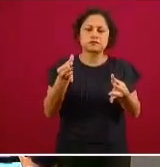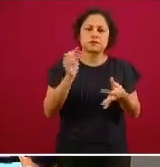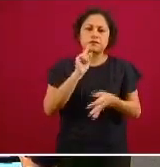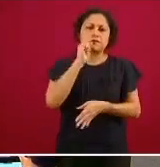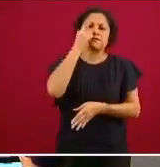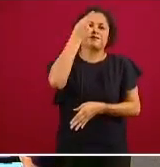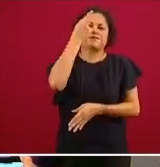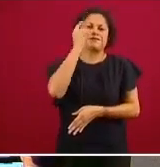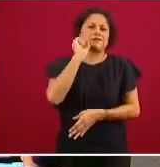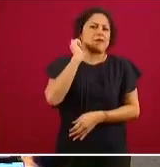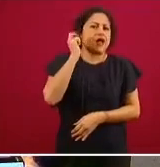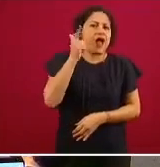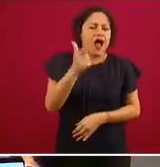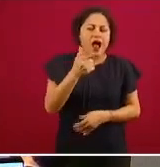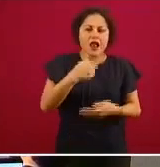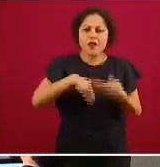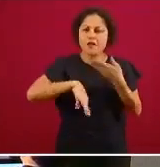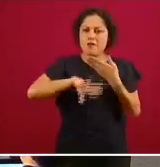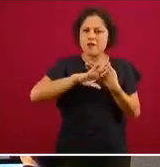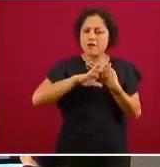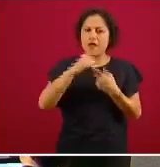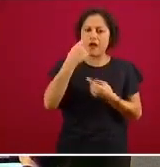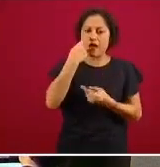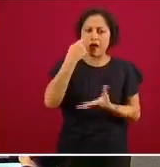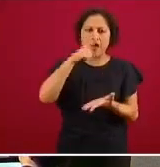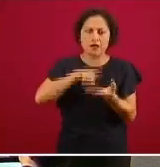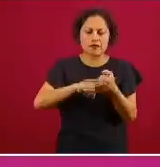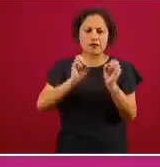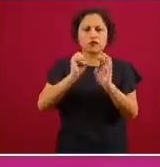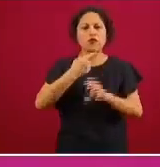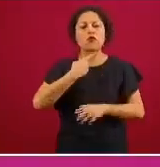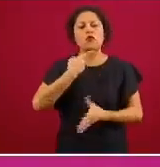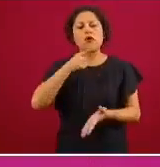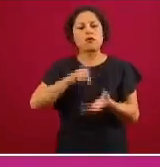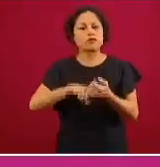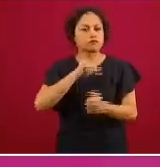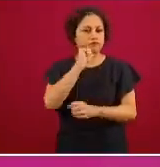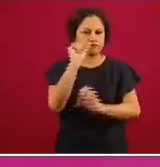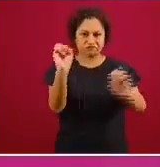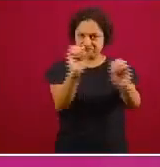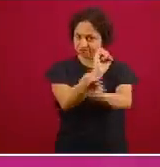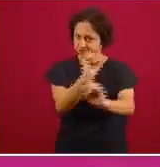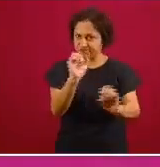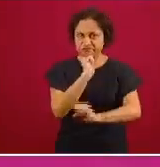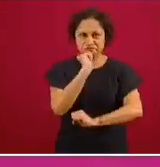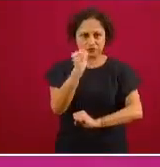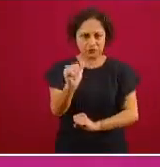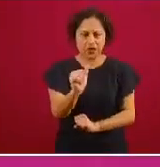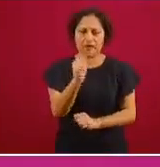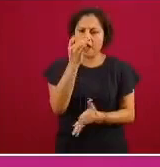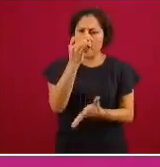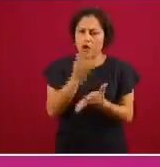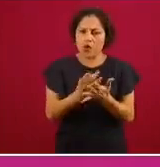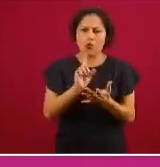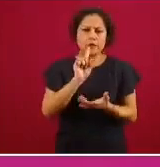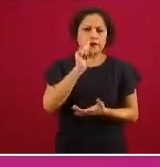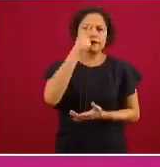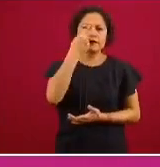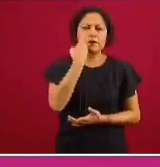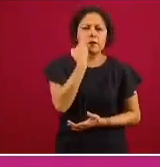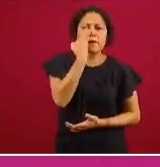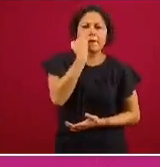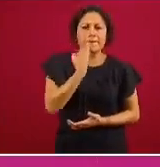consecuencia negativa sobre la nariz y la garganta simplemente se toma porque se humedece en secreciones